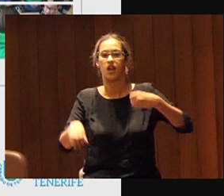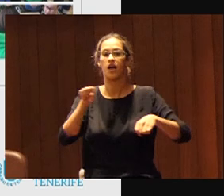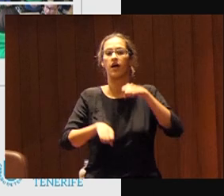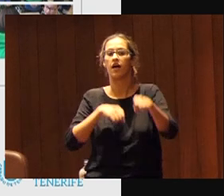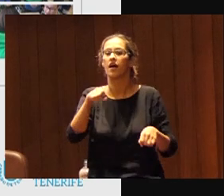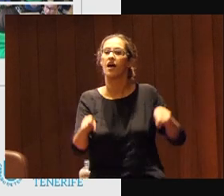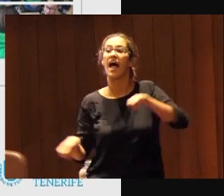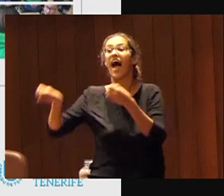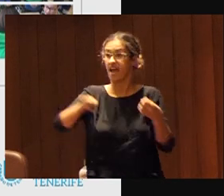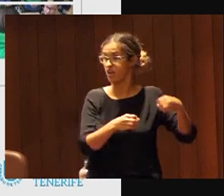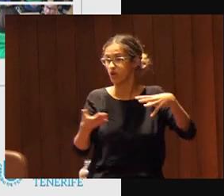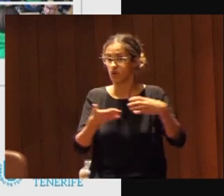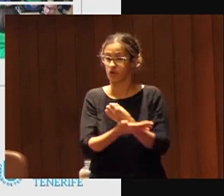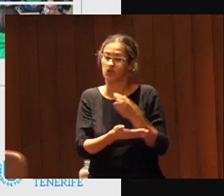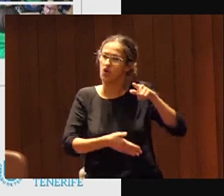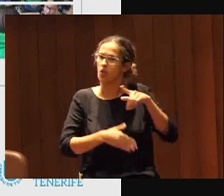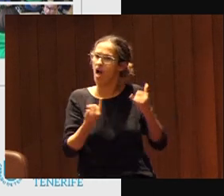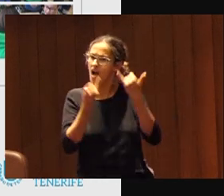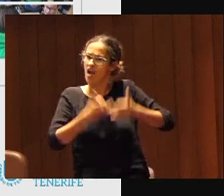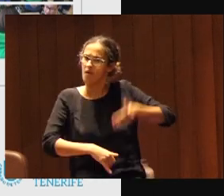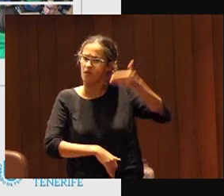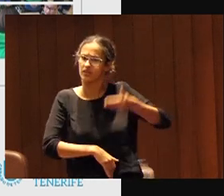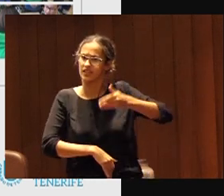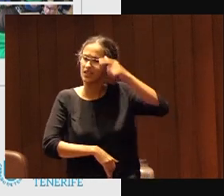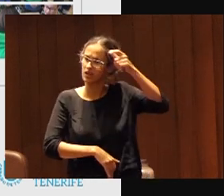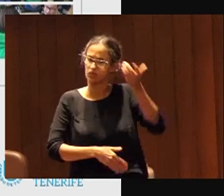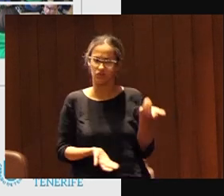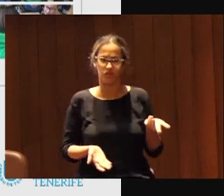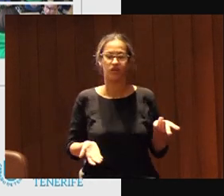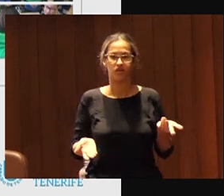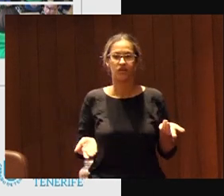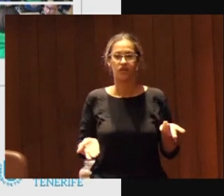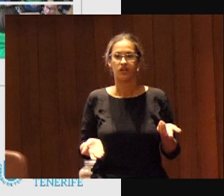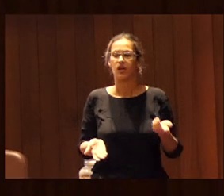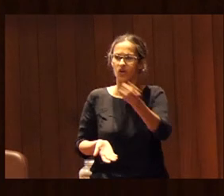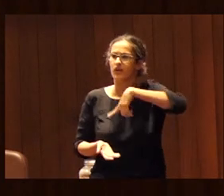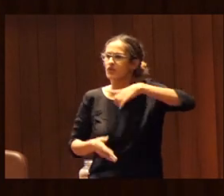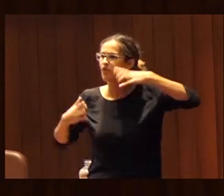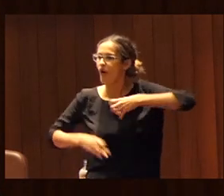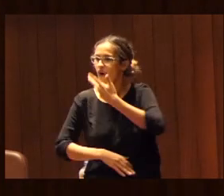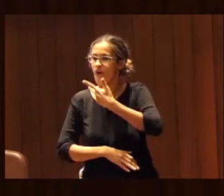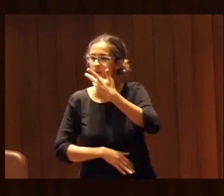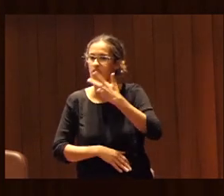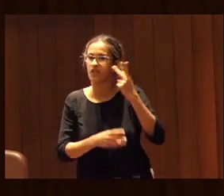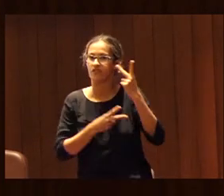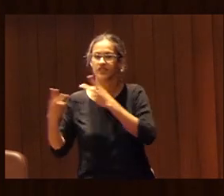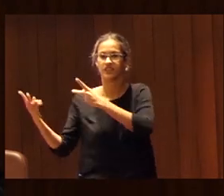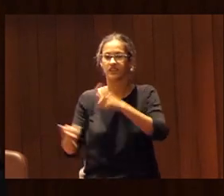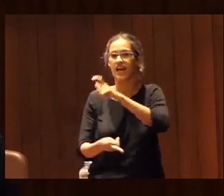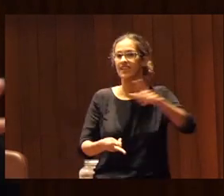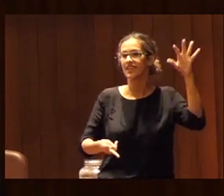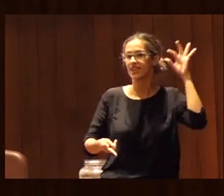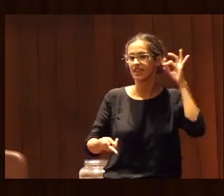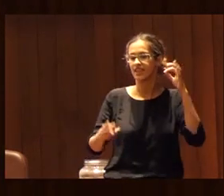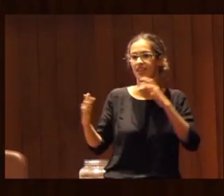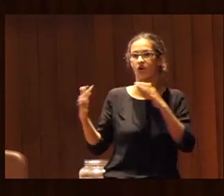y es un evento importante en el pueblo lo mismo que que sobradamente lo conocéis la visita de jugadoras o deportistas